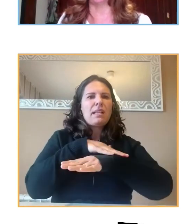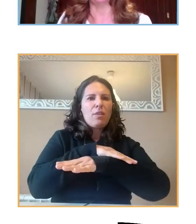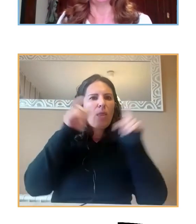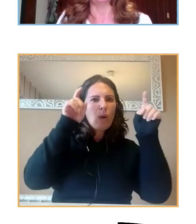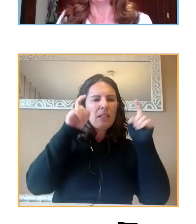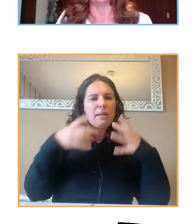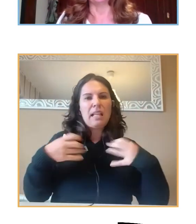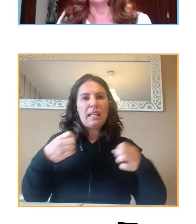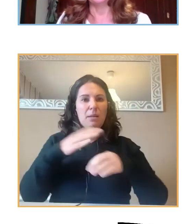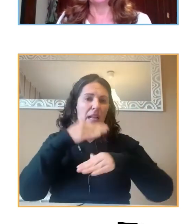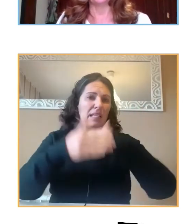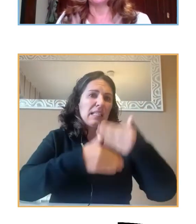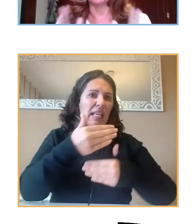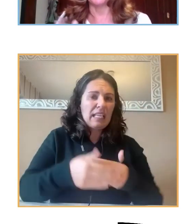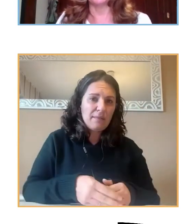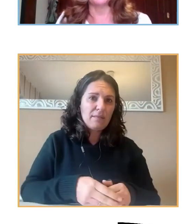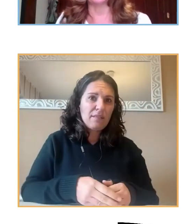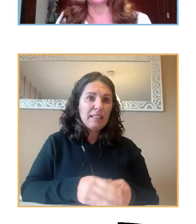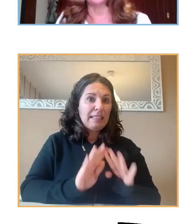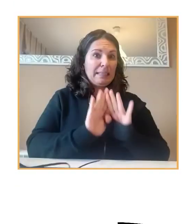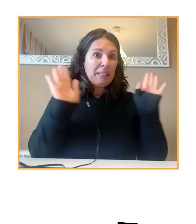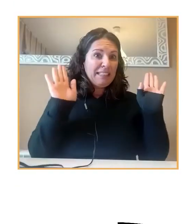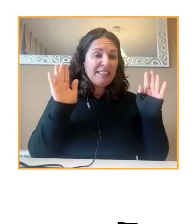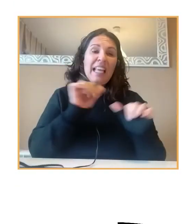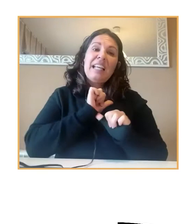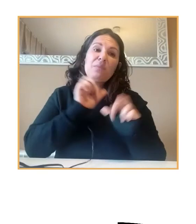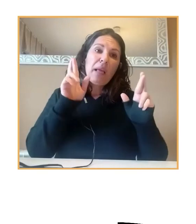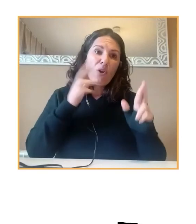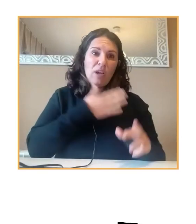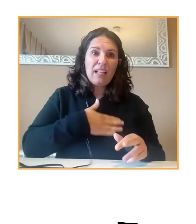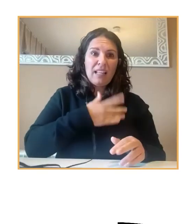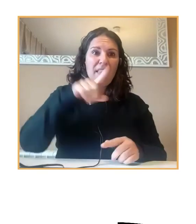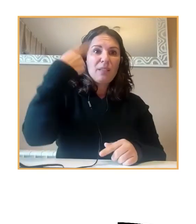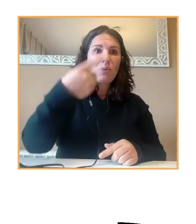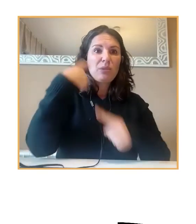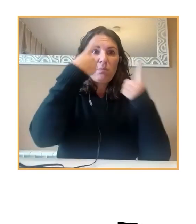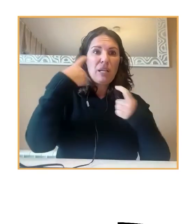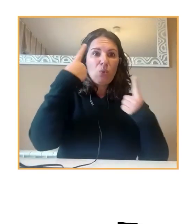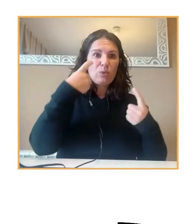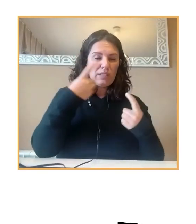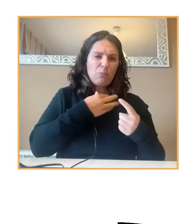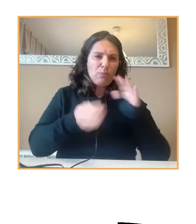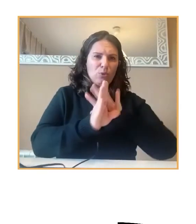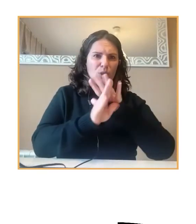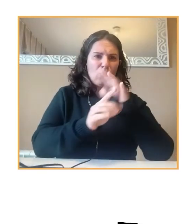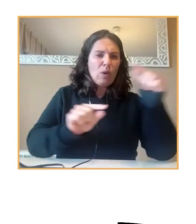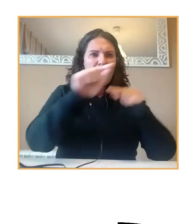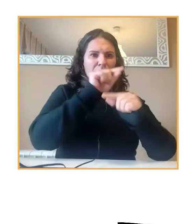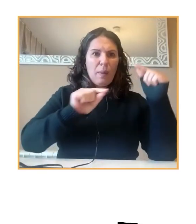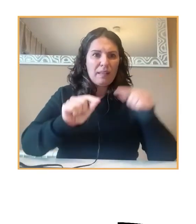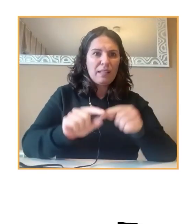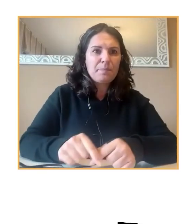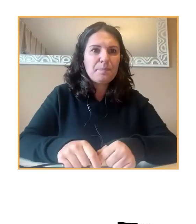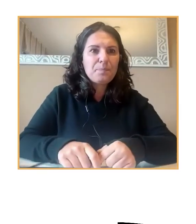adelante. Ahí lo dejo, espero encantar vuestras preguntas y que podamos seguir en el debate. Gracias.